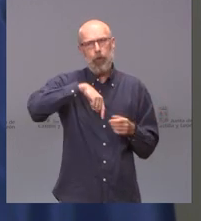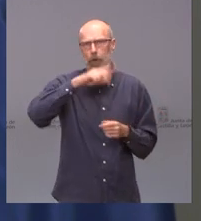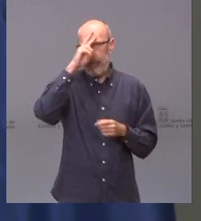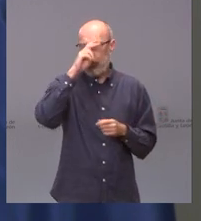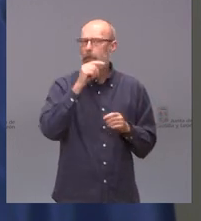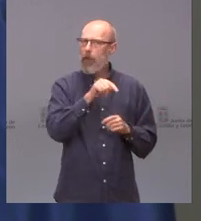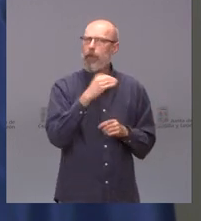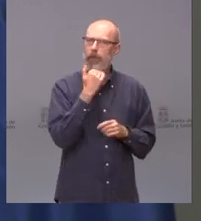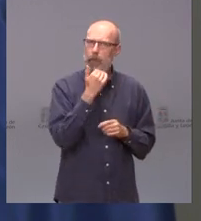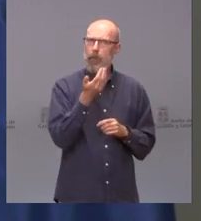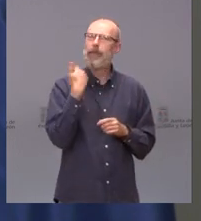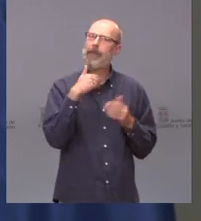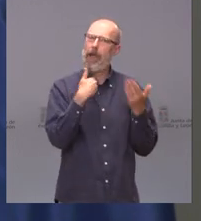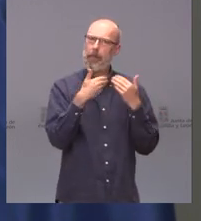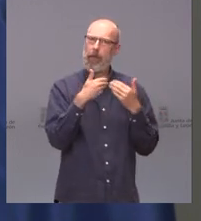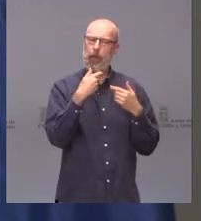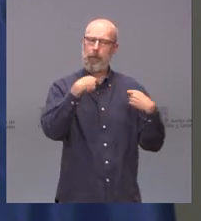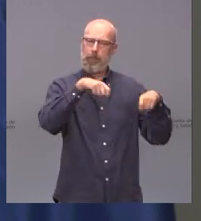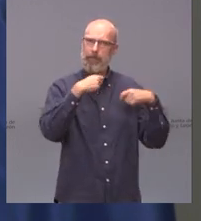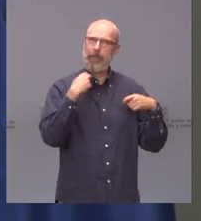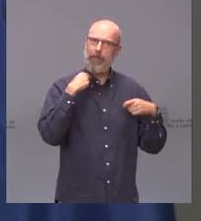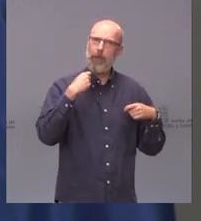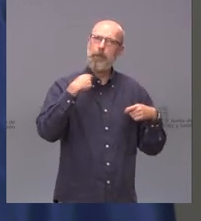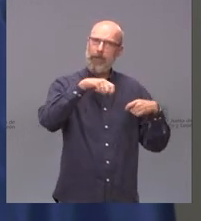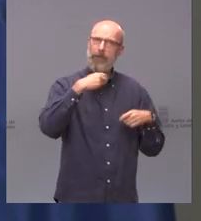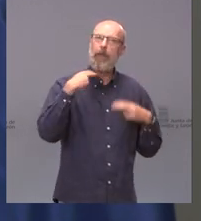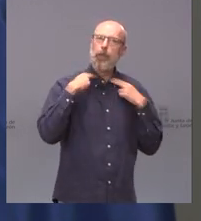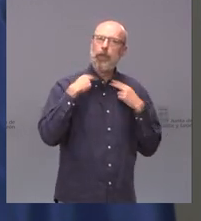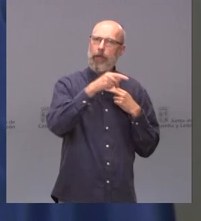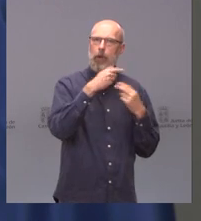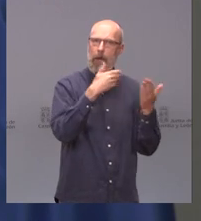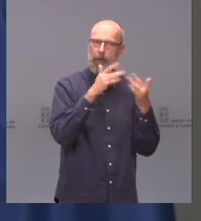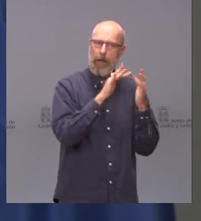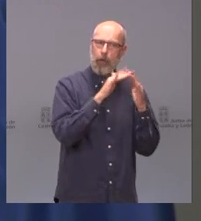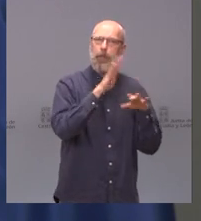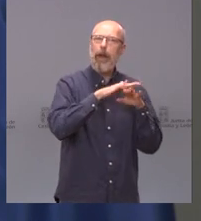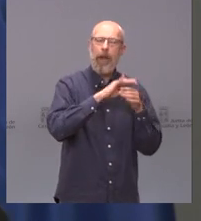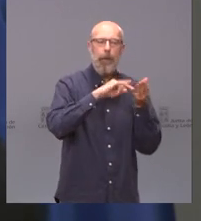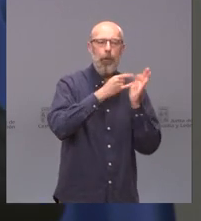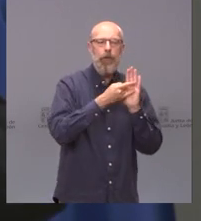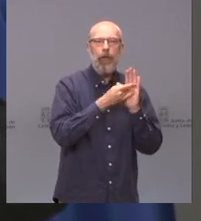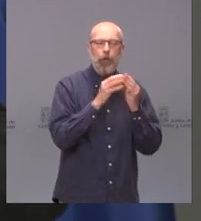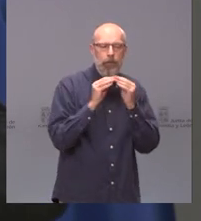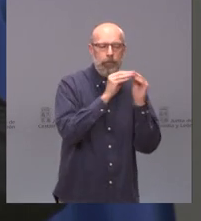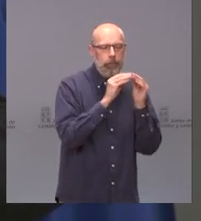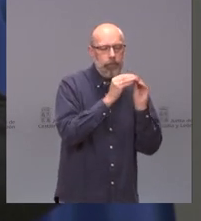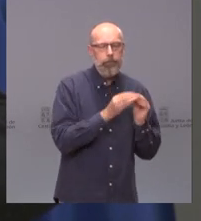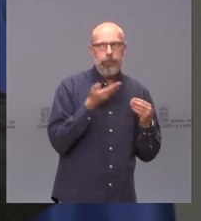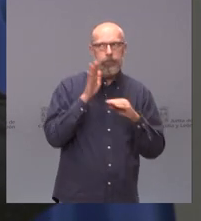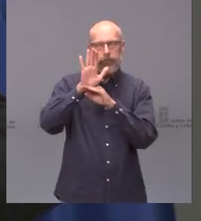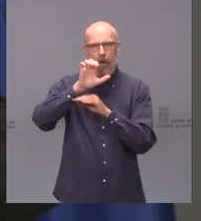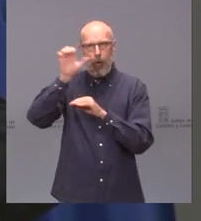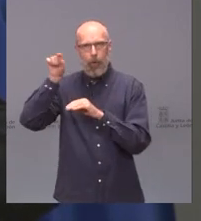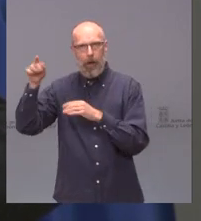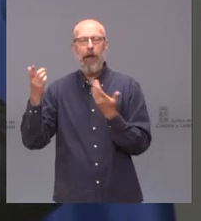por ello hemos hablado con el presidente de la diputación para impulsar proyectos concretos en el europeo también para respaldar su petición la